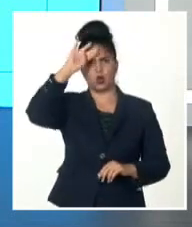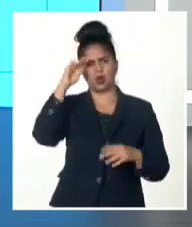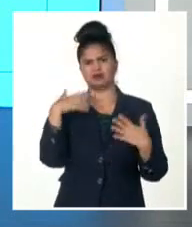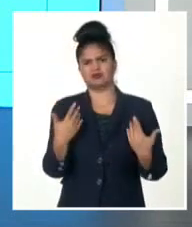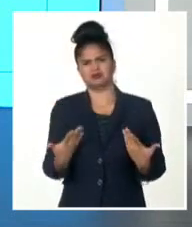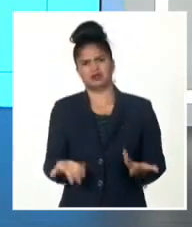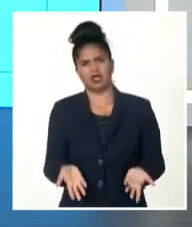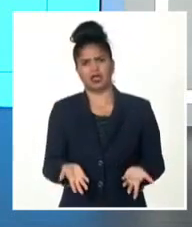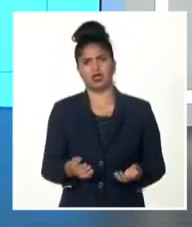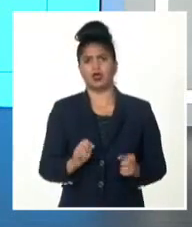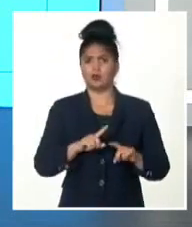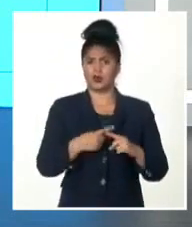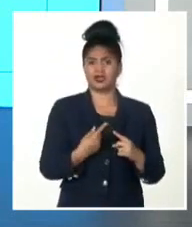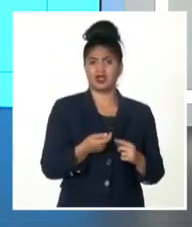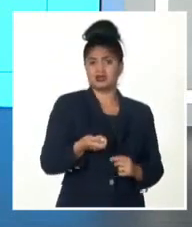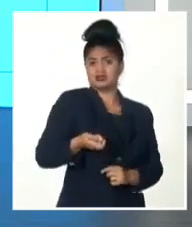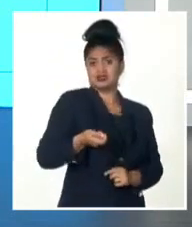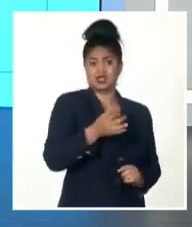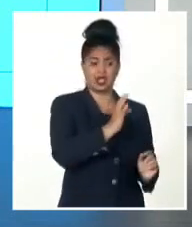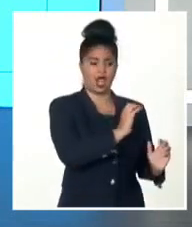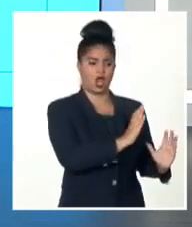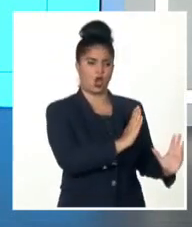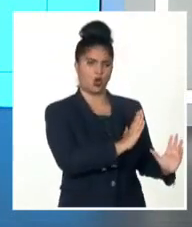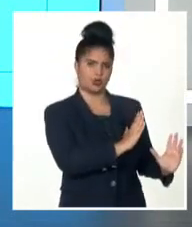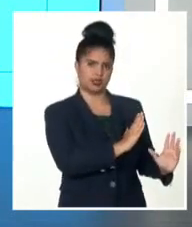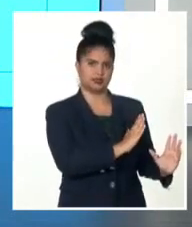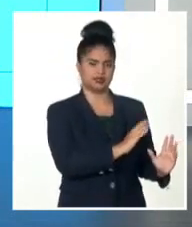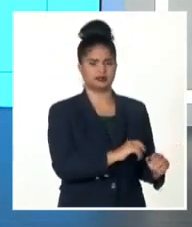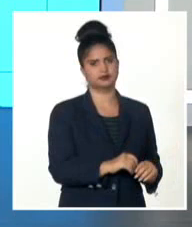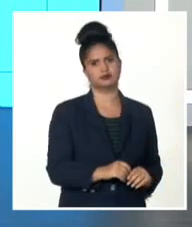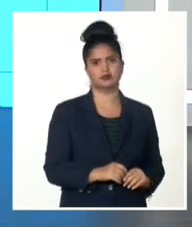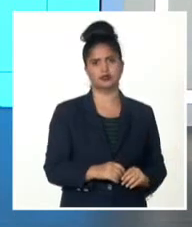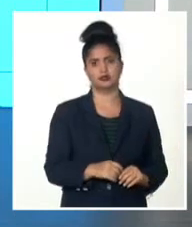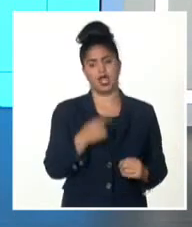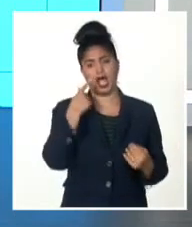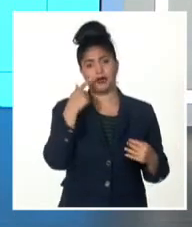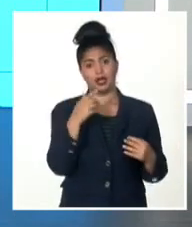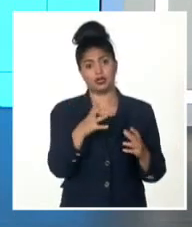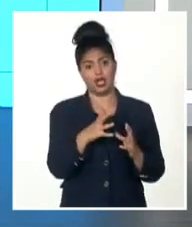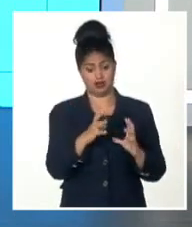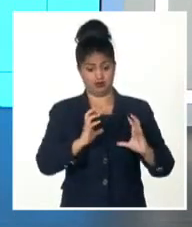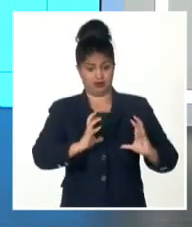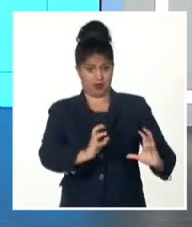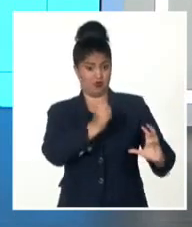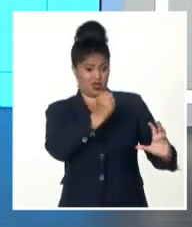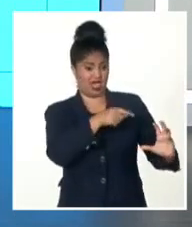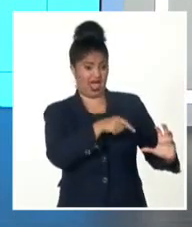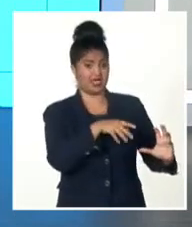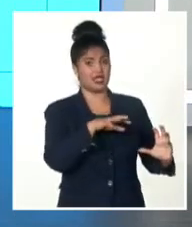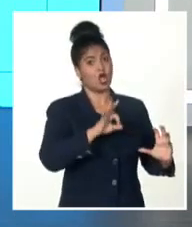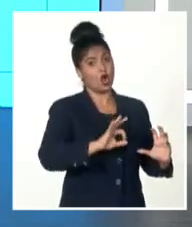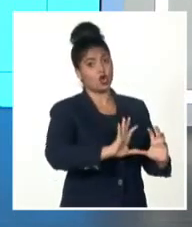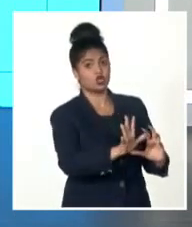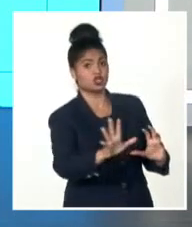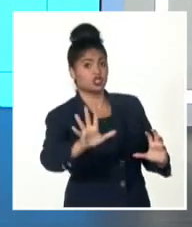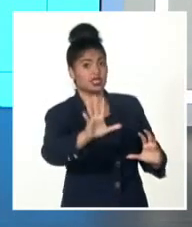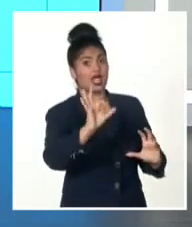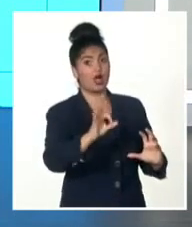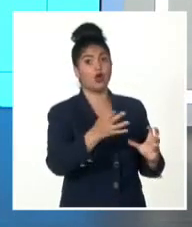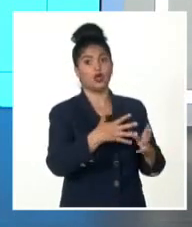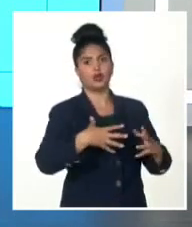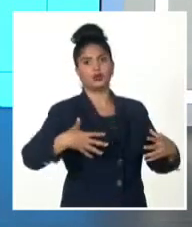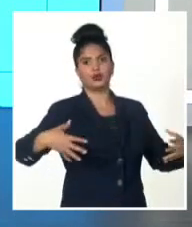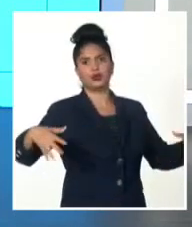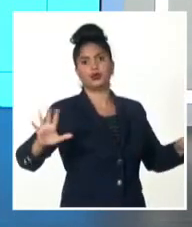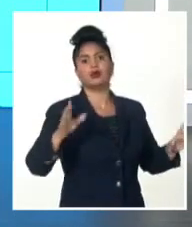modelos, porque este plazo ya de cinco días, observen cuánta dispersión tiene, algunos todavía lo mantienen sobre el norte del Caribe, otros un poco más hacia el